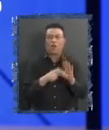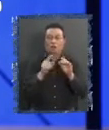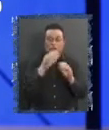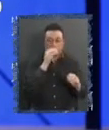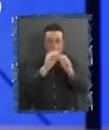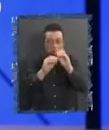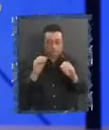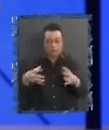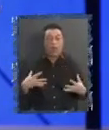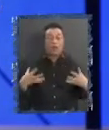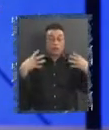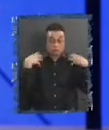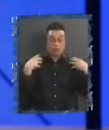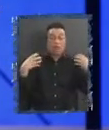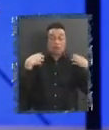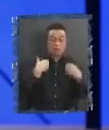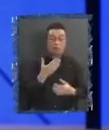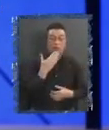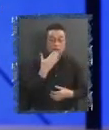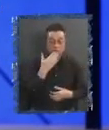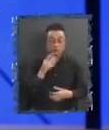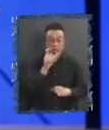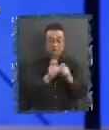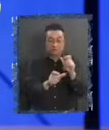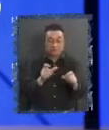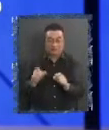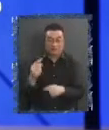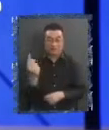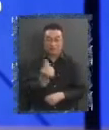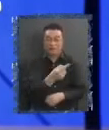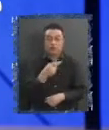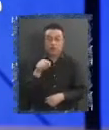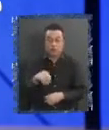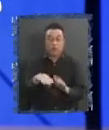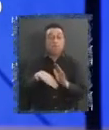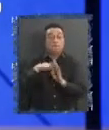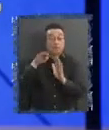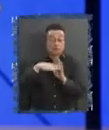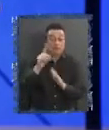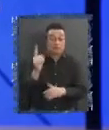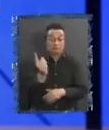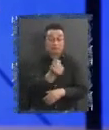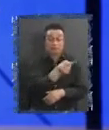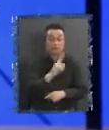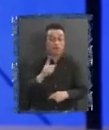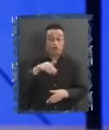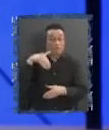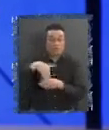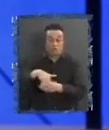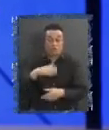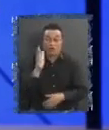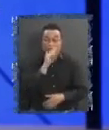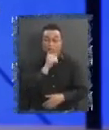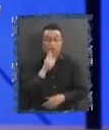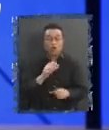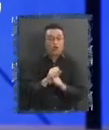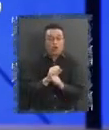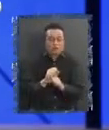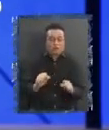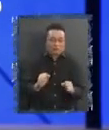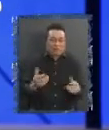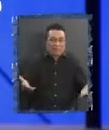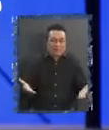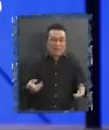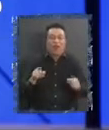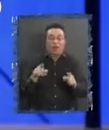la responsabilidad también de los convencionales hoy día una gran parte de convencionales no votó y eso no puede ser en realidad